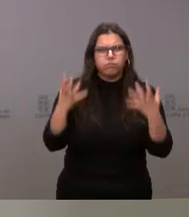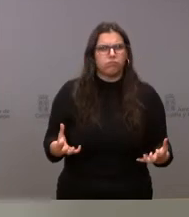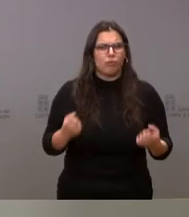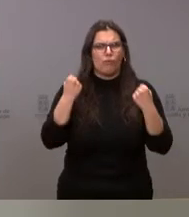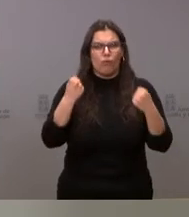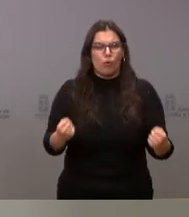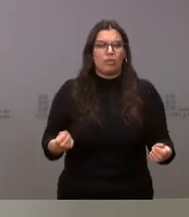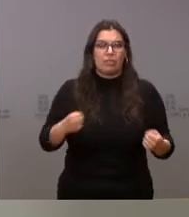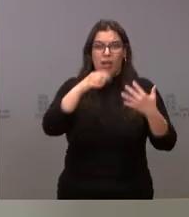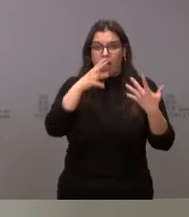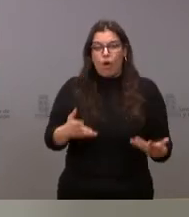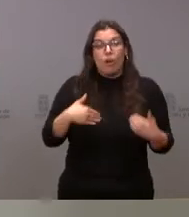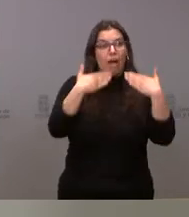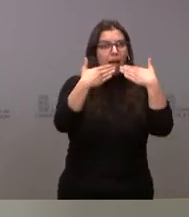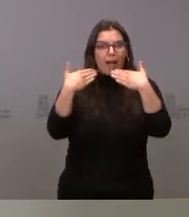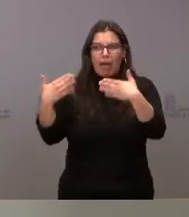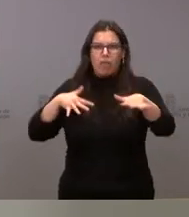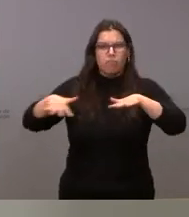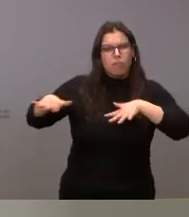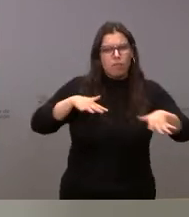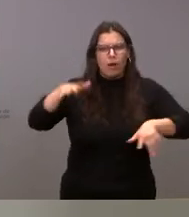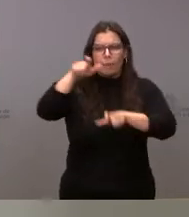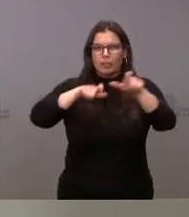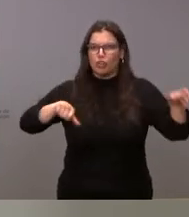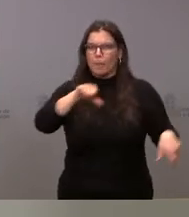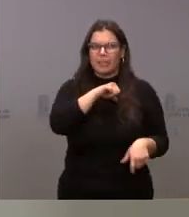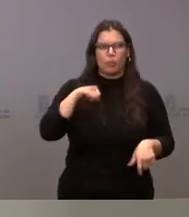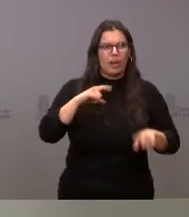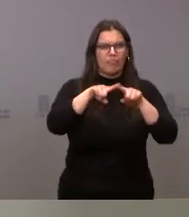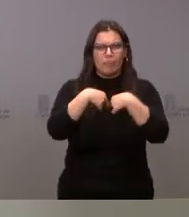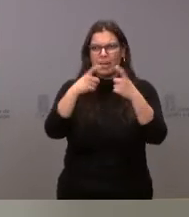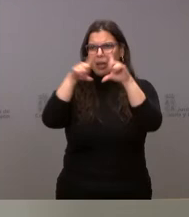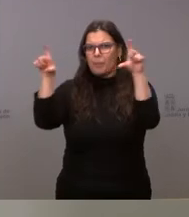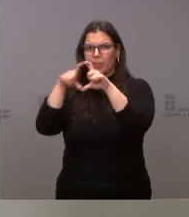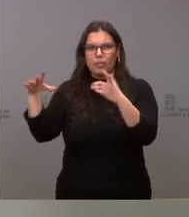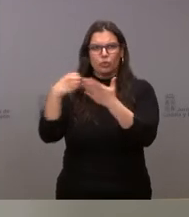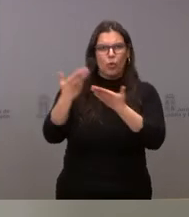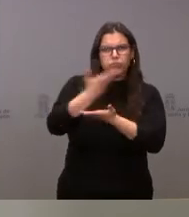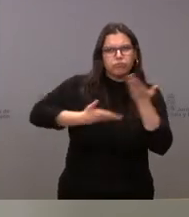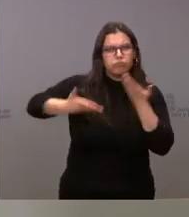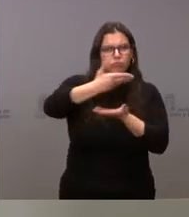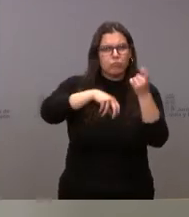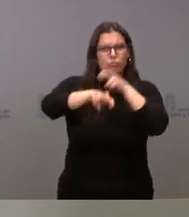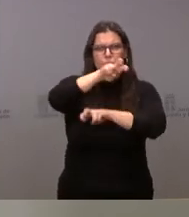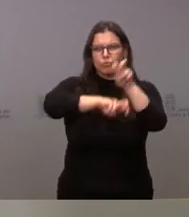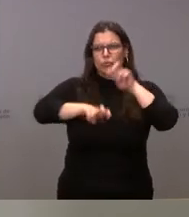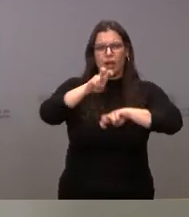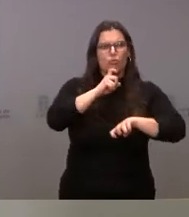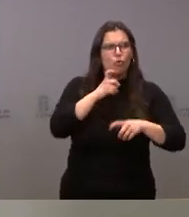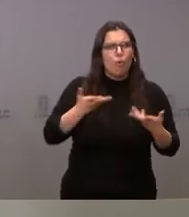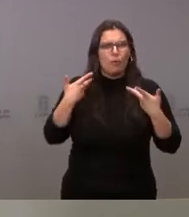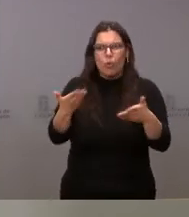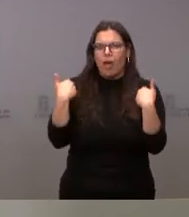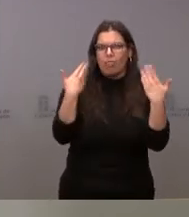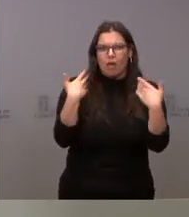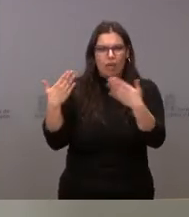Nosotros agradecemos todo este movimiento de solidaridad, de personas individuales, de familias, de empresas que están intentando buscar las fórmulas para donar